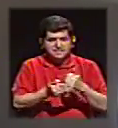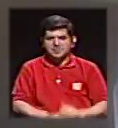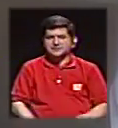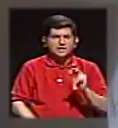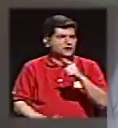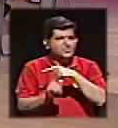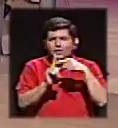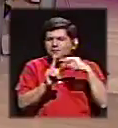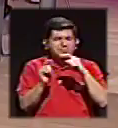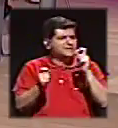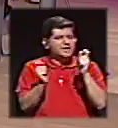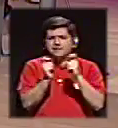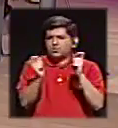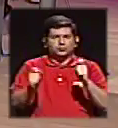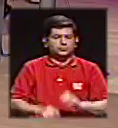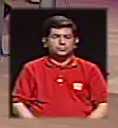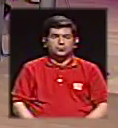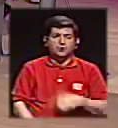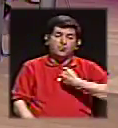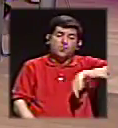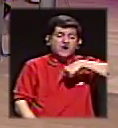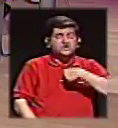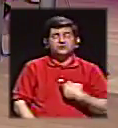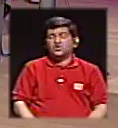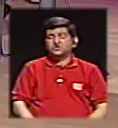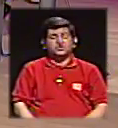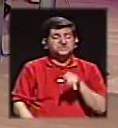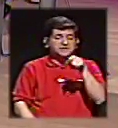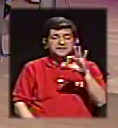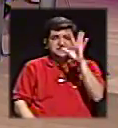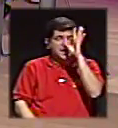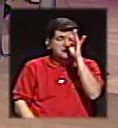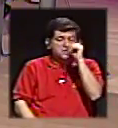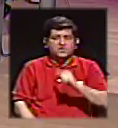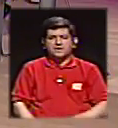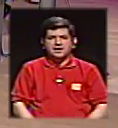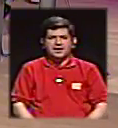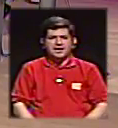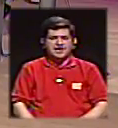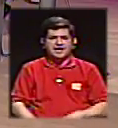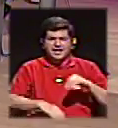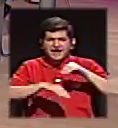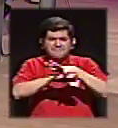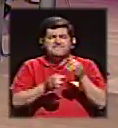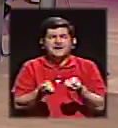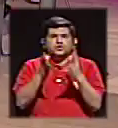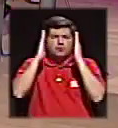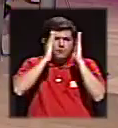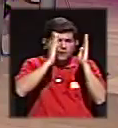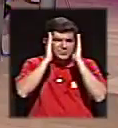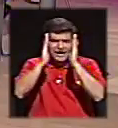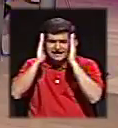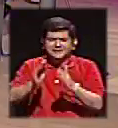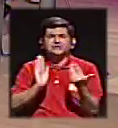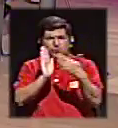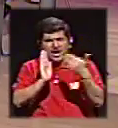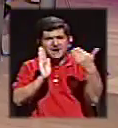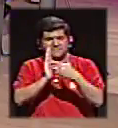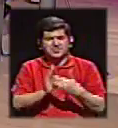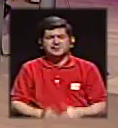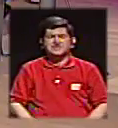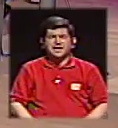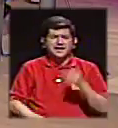hay término medio, Marlon, porque si no, nos bailan. Ha afectado ese efecto multitasking que ahora los periodistas tengan que hacer tantas cosas a la vez